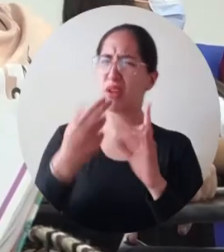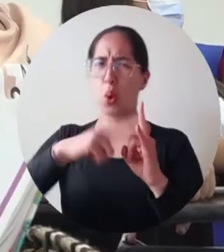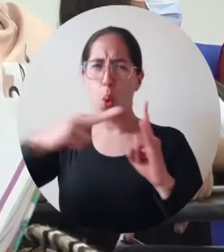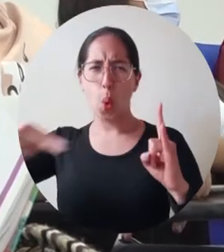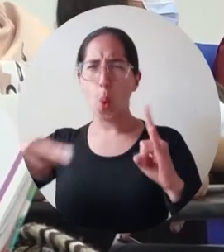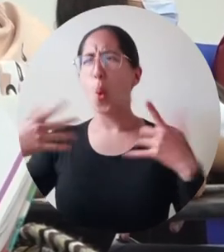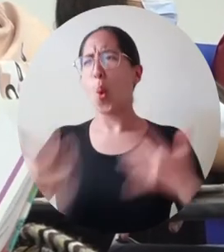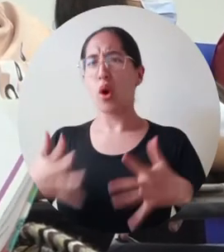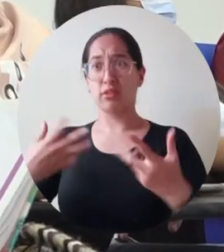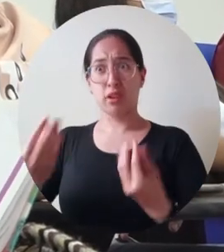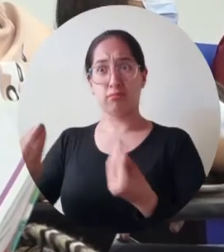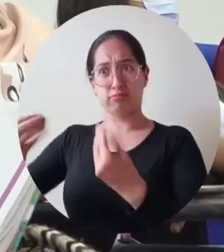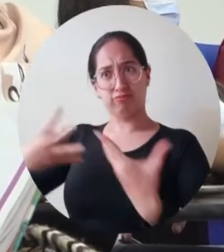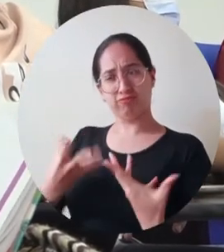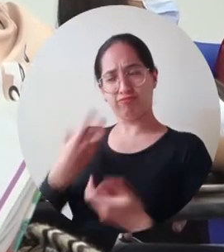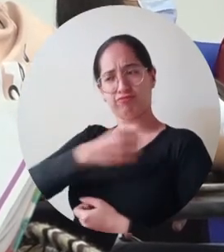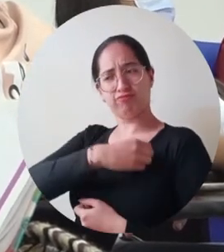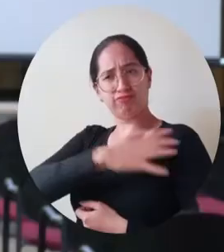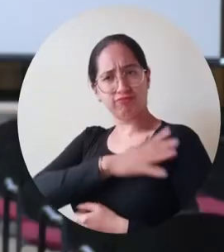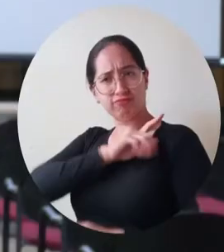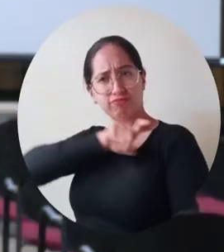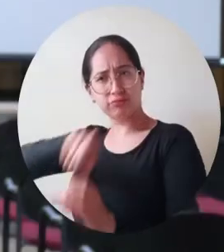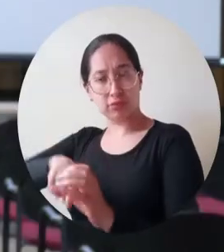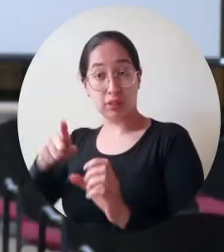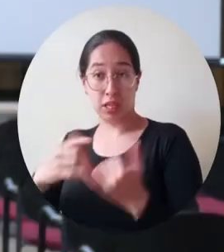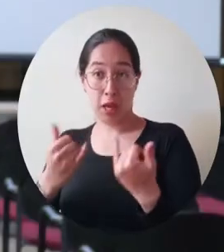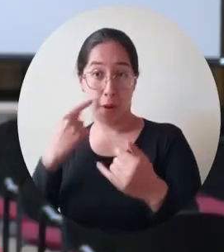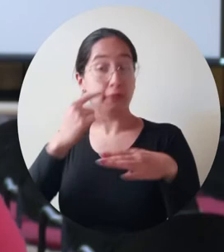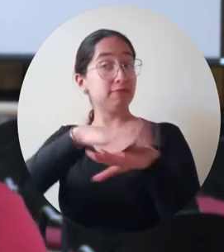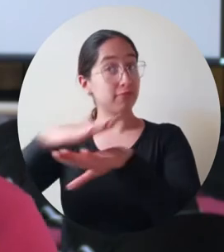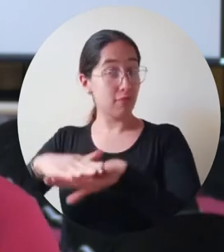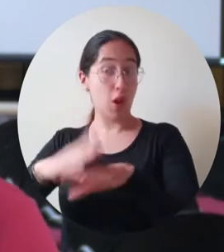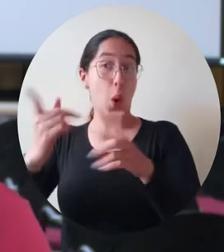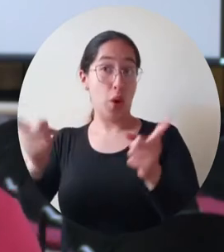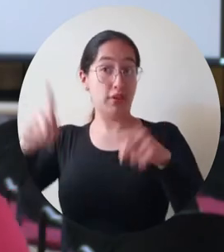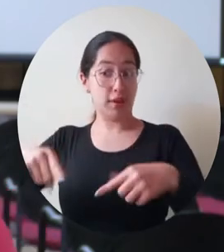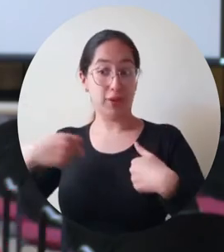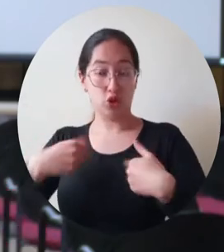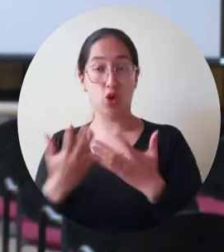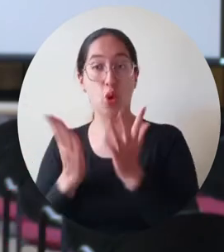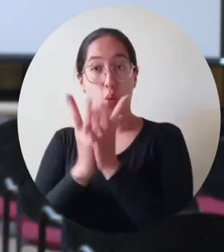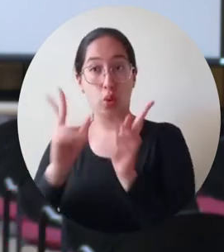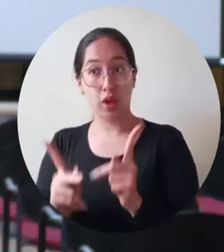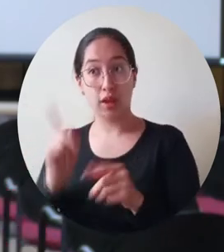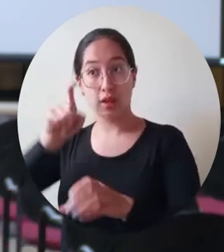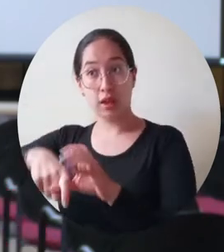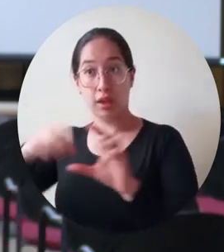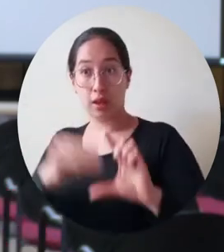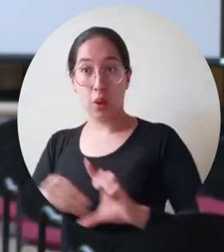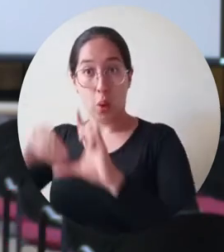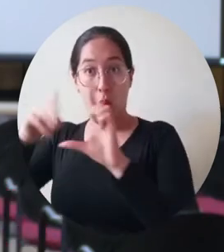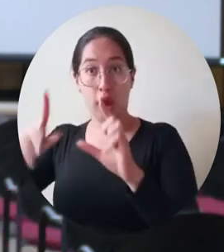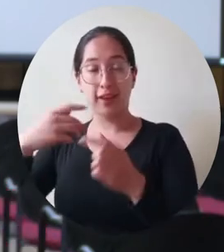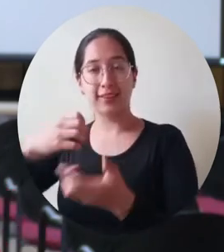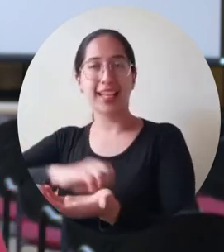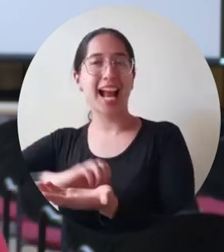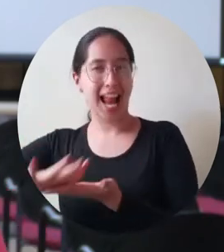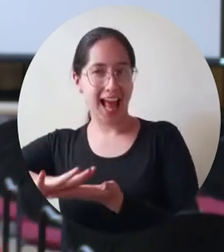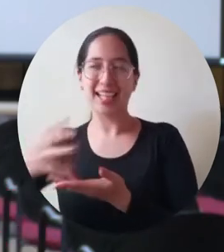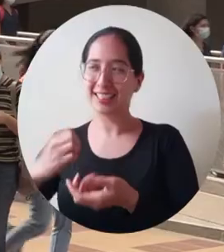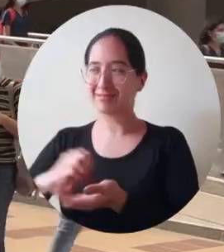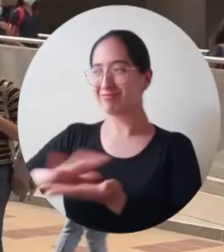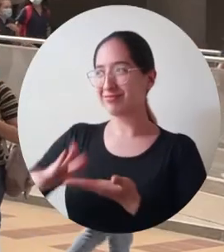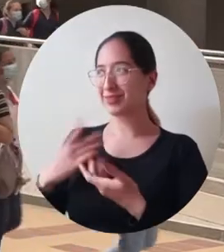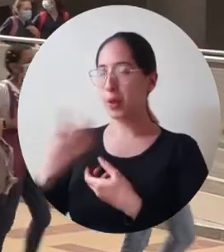universidad por esta gran oportunidad, destacando que soy hoy una estudiante con beca para cursar este